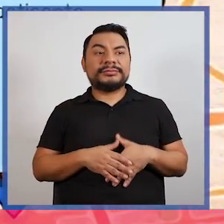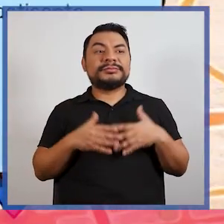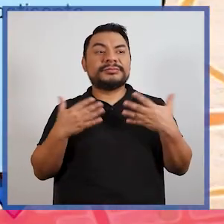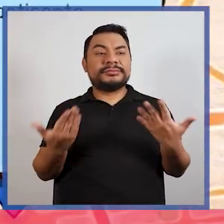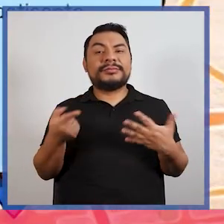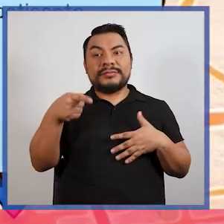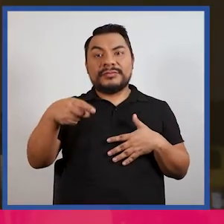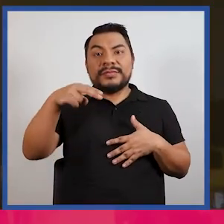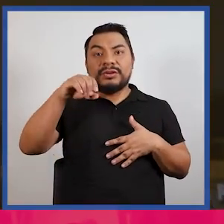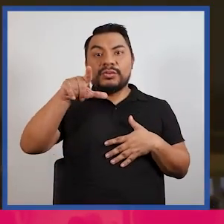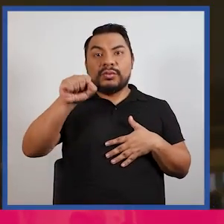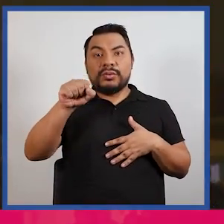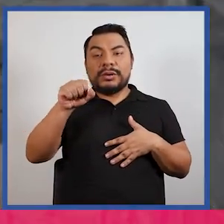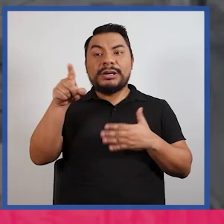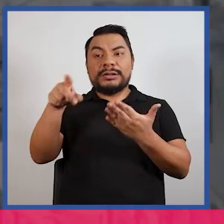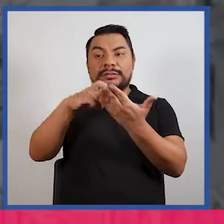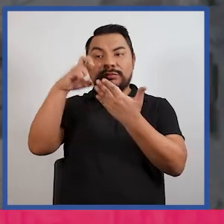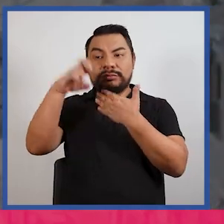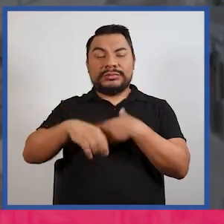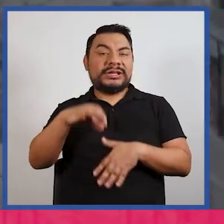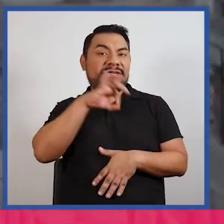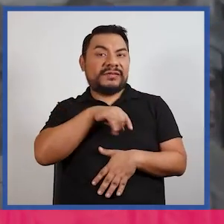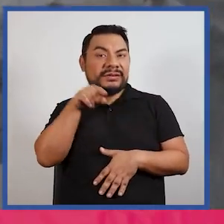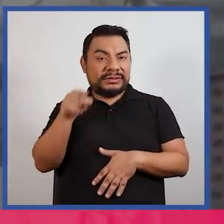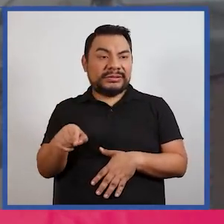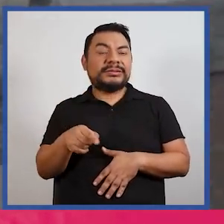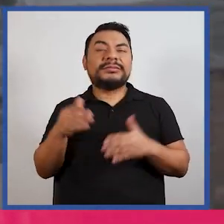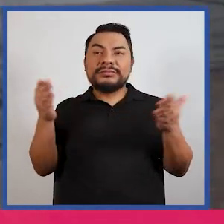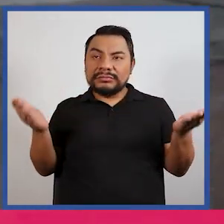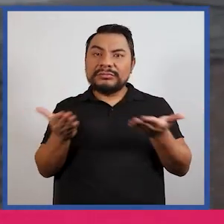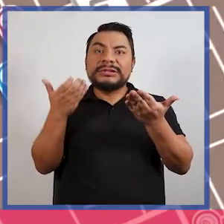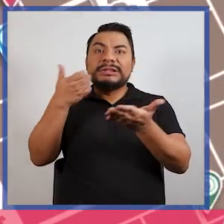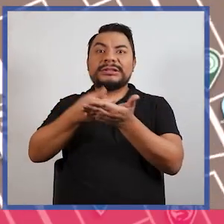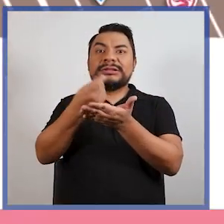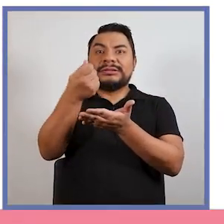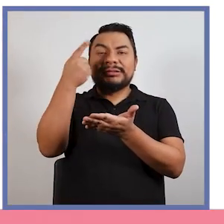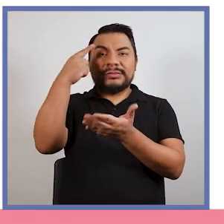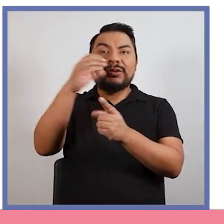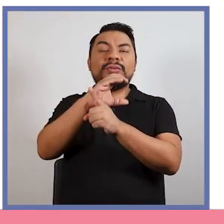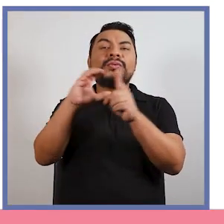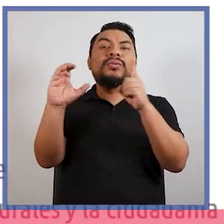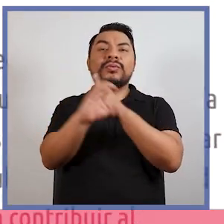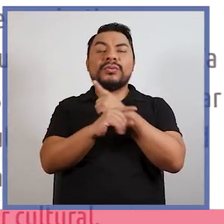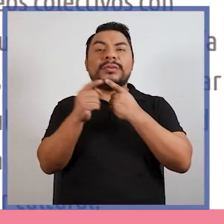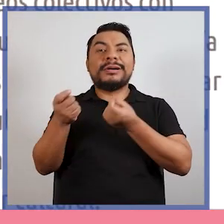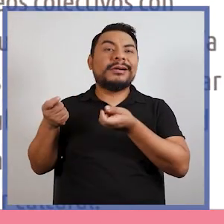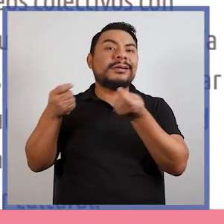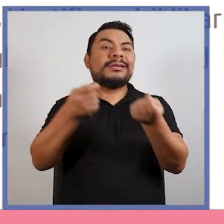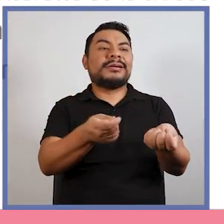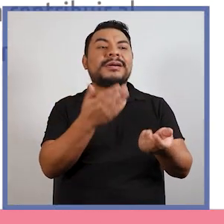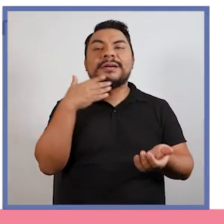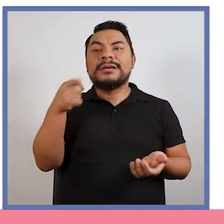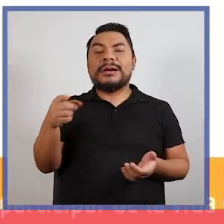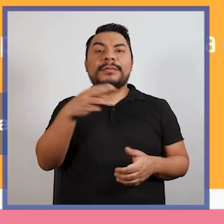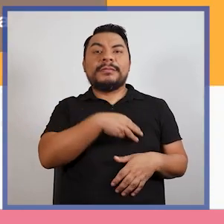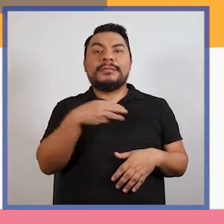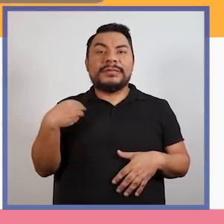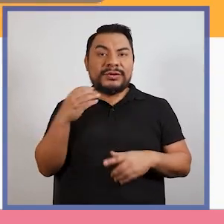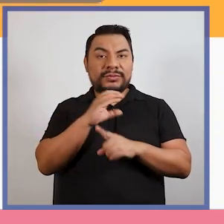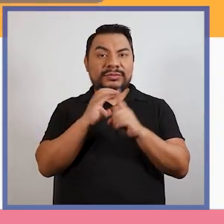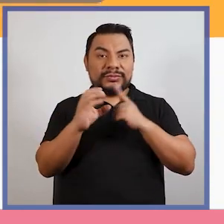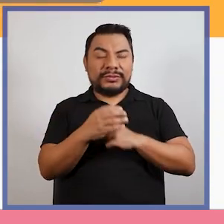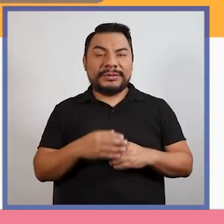Nodos es un proyecto beneficiario de los estímulos económicos para la cultura otorgados por el